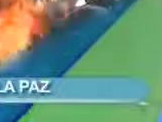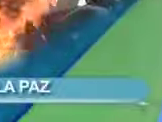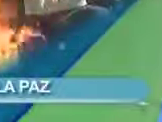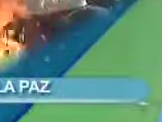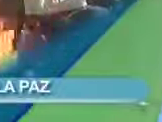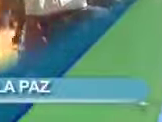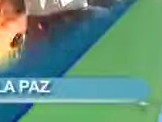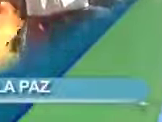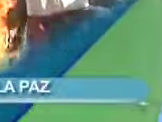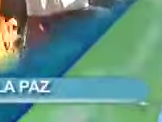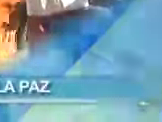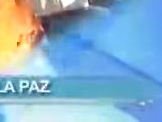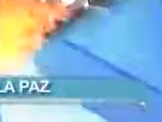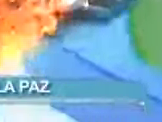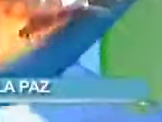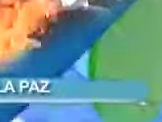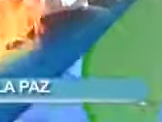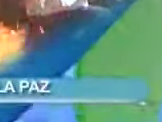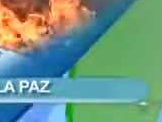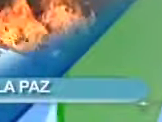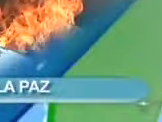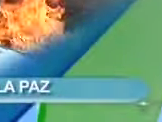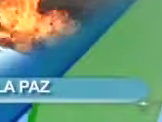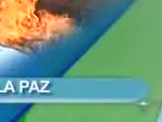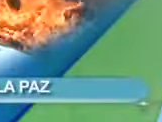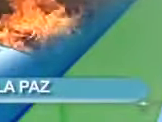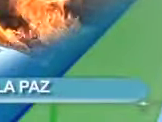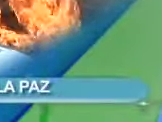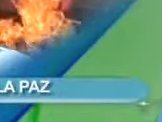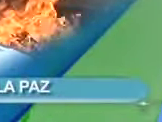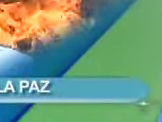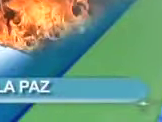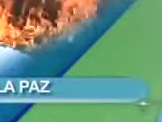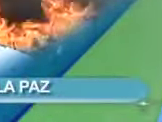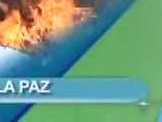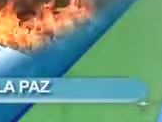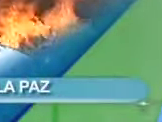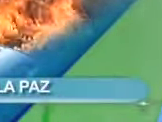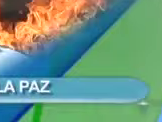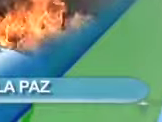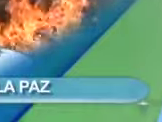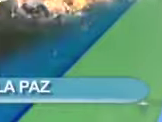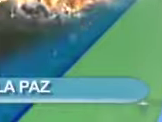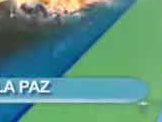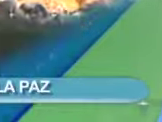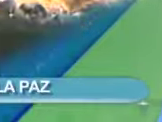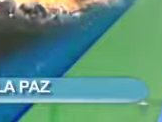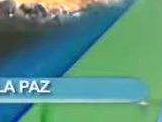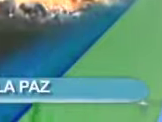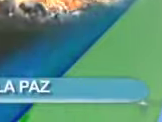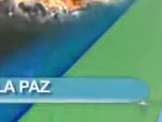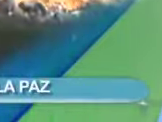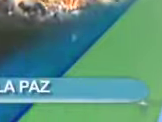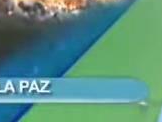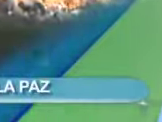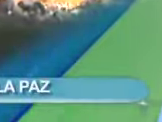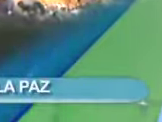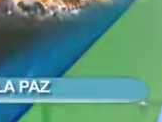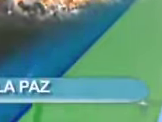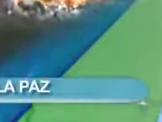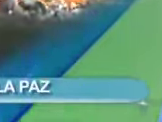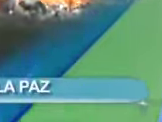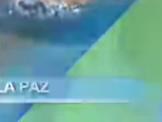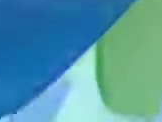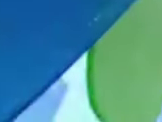Empleos, cosechas y paz piden guías espirituales mayas en ceremonia celebrada en el Parque Arqueológico y Sitio Sagrado Caminal Juyú.